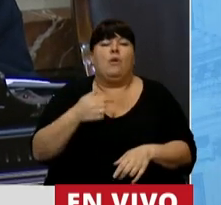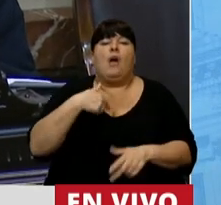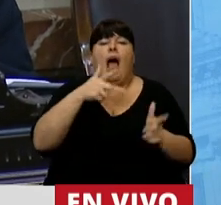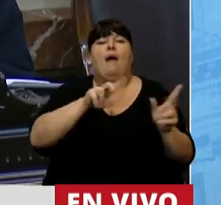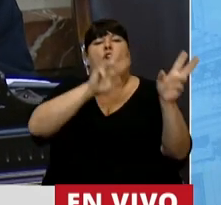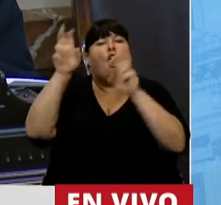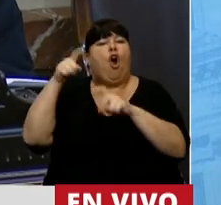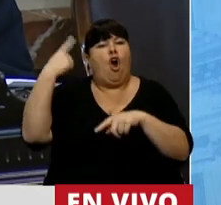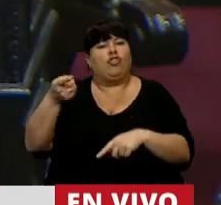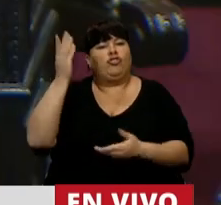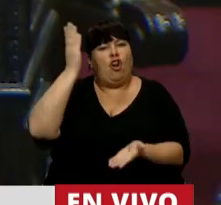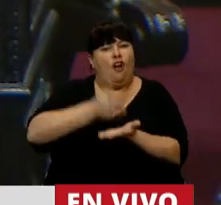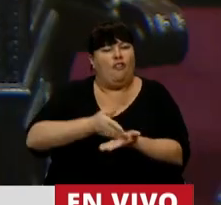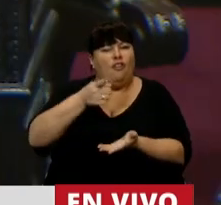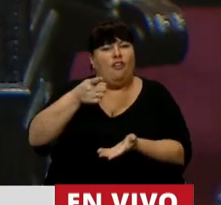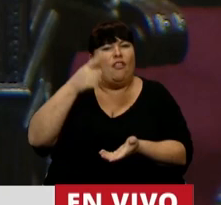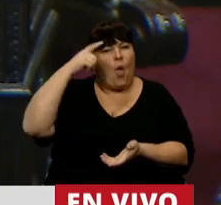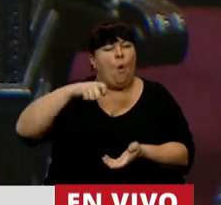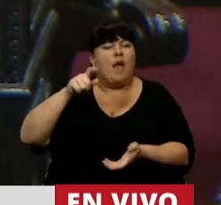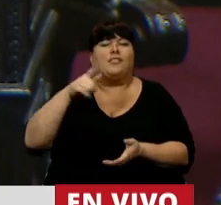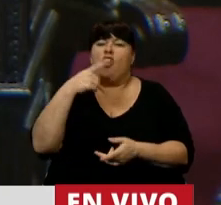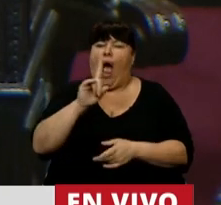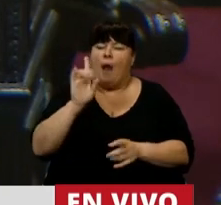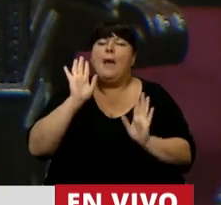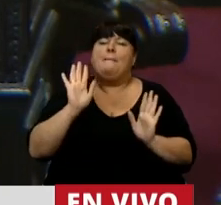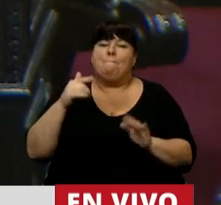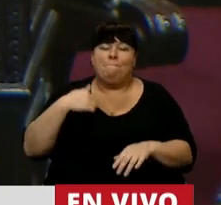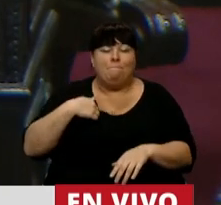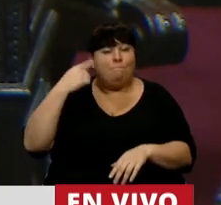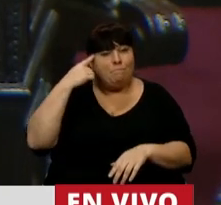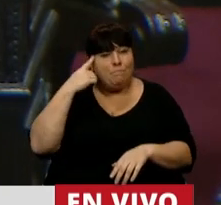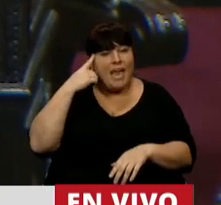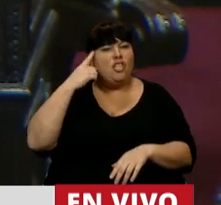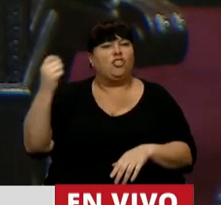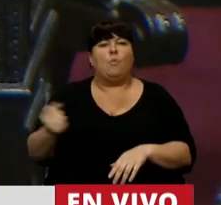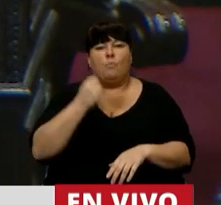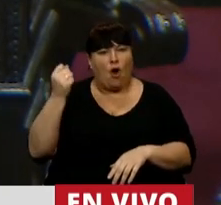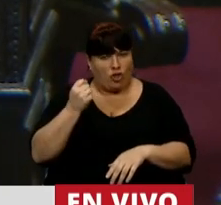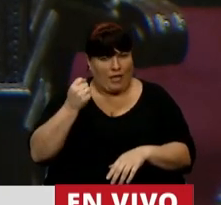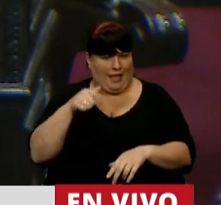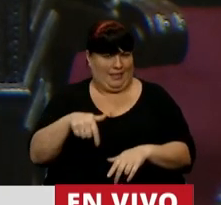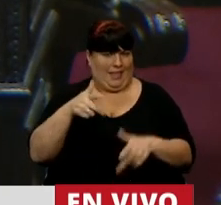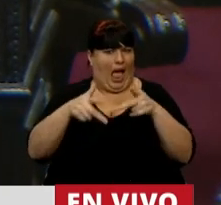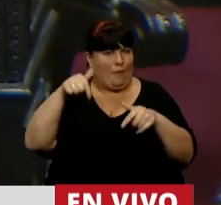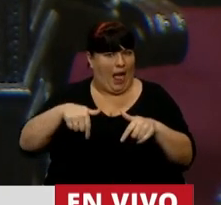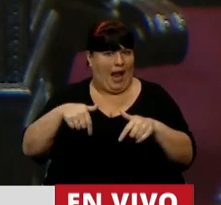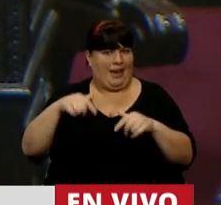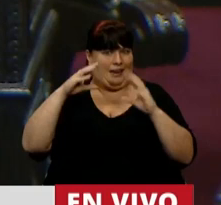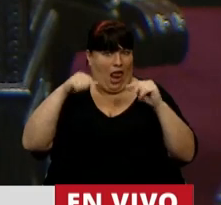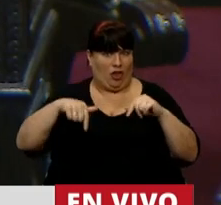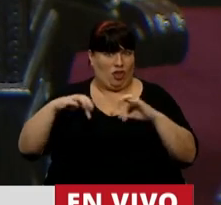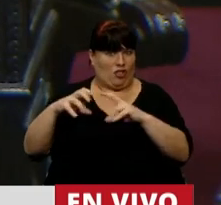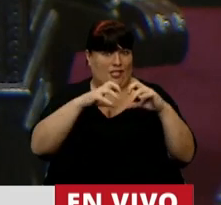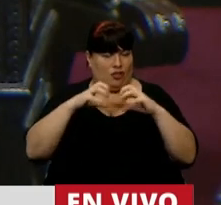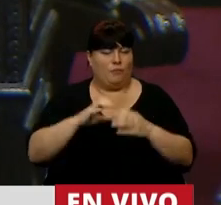referir a otro fallo, señor Presidente, que por ahí no se menciona, pero que para mí me parece muy importante traer en esta noche aquí